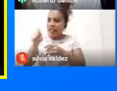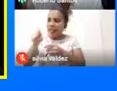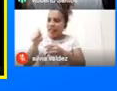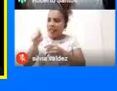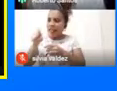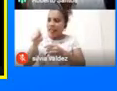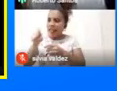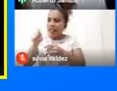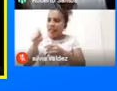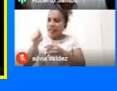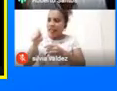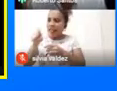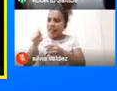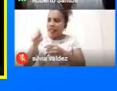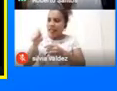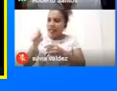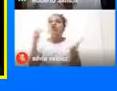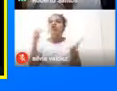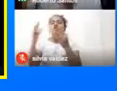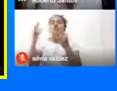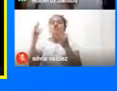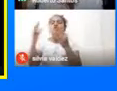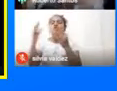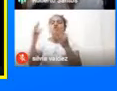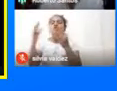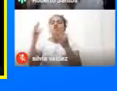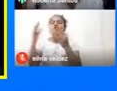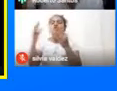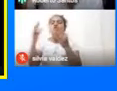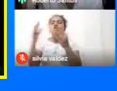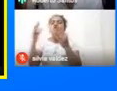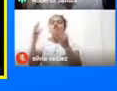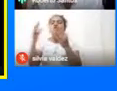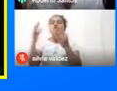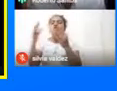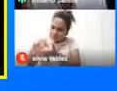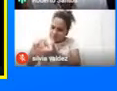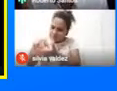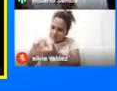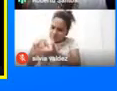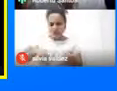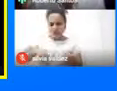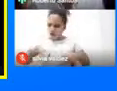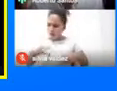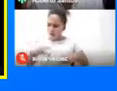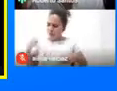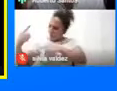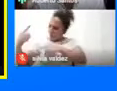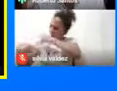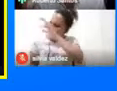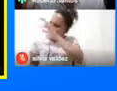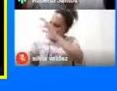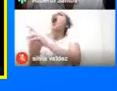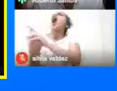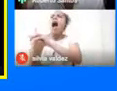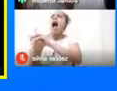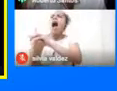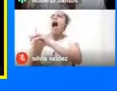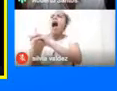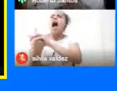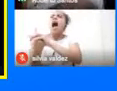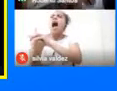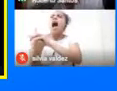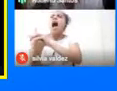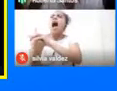Hacia nuestras Propias raíces Todas estas lagunas Estas son las siete lagunas De la ceremonia De correr la tierra